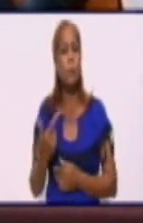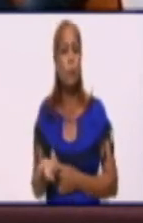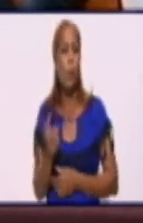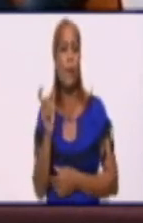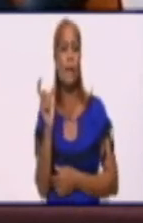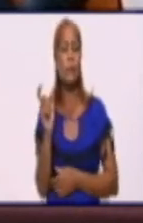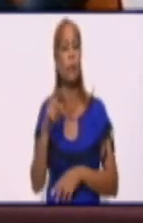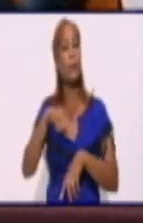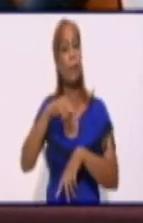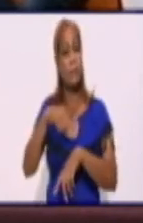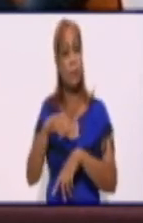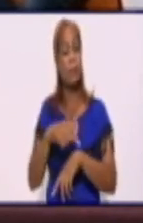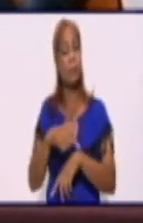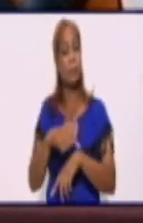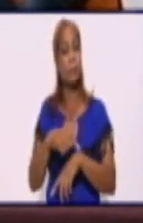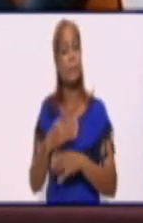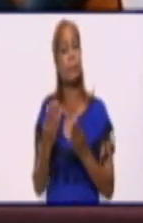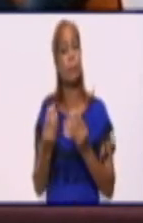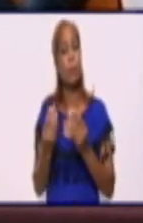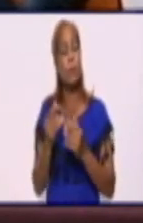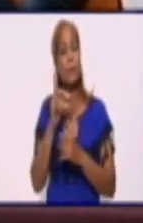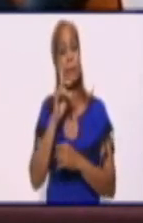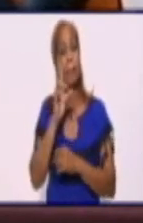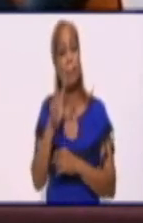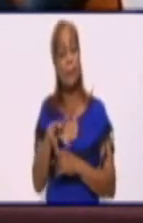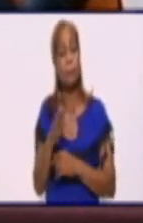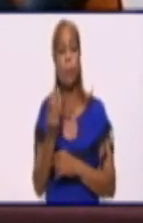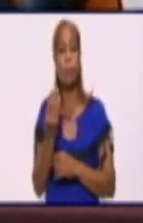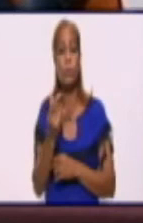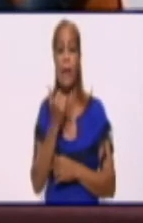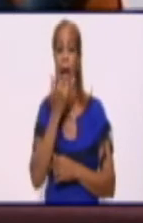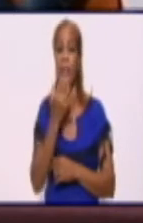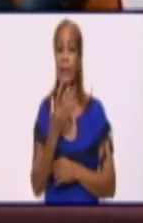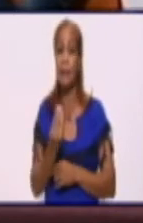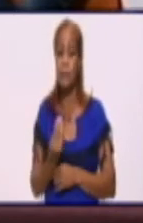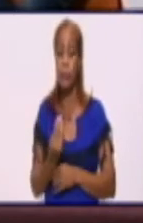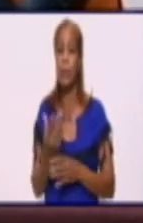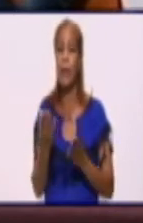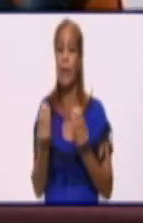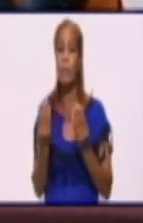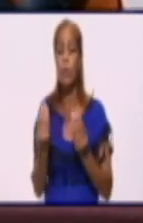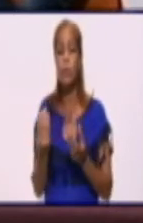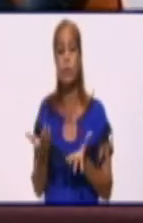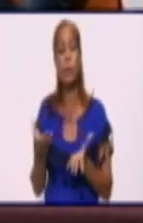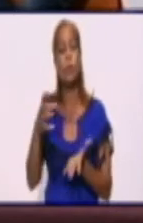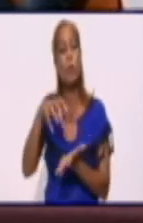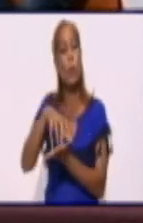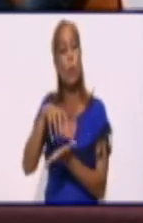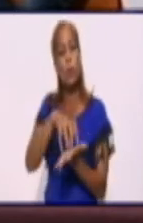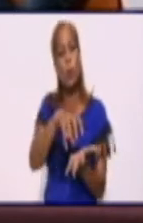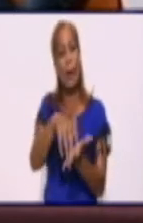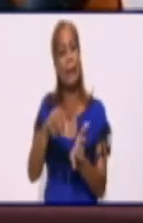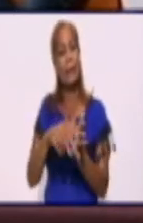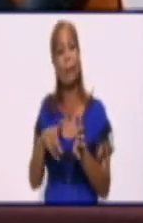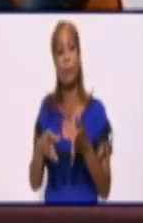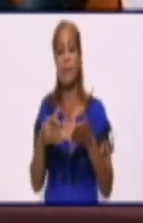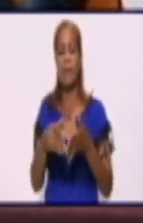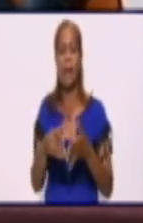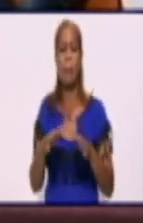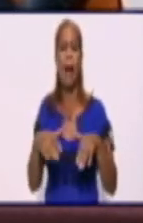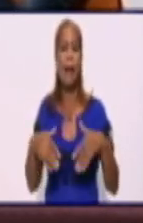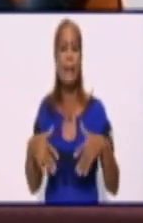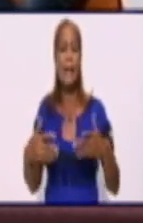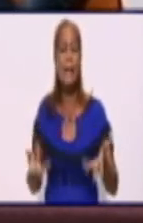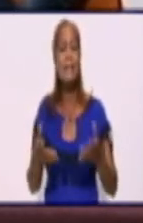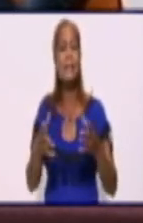visto afectaciones al servicio eléctrico en varios circuitos de la provincia. ¿Qué panorámica hay a nivel